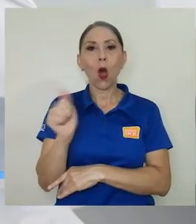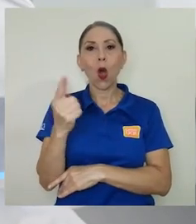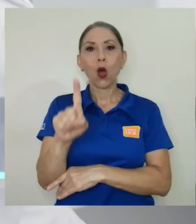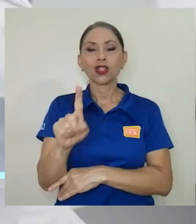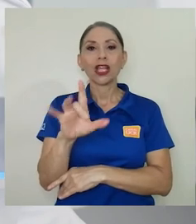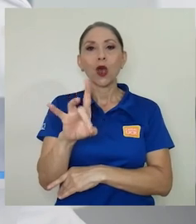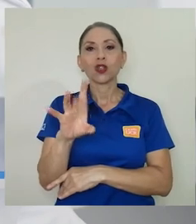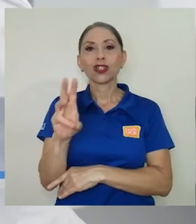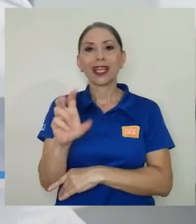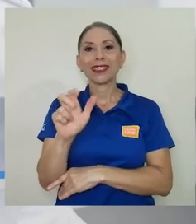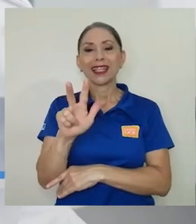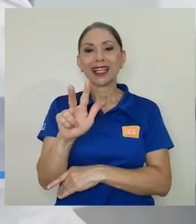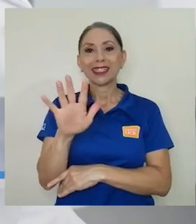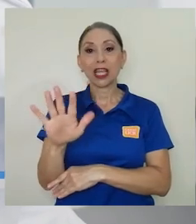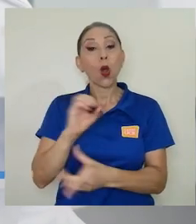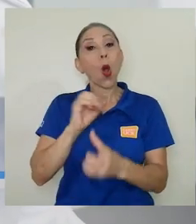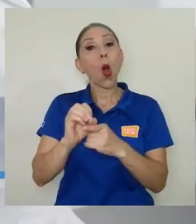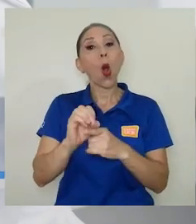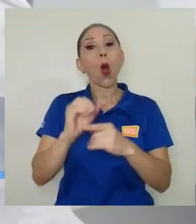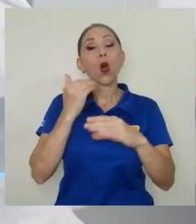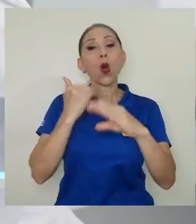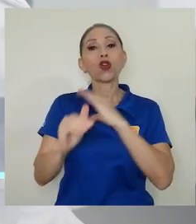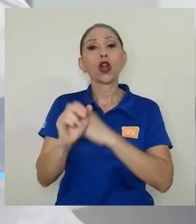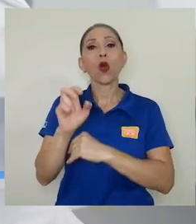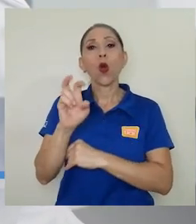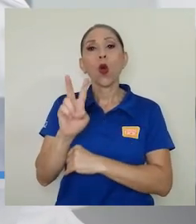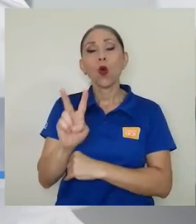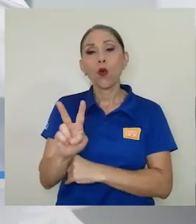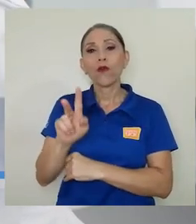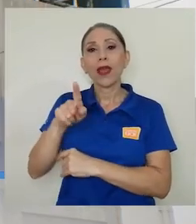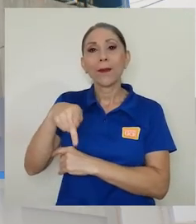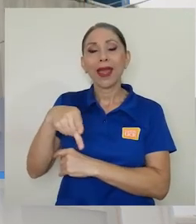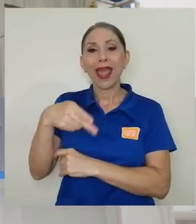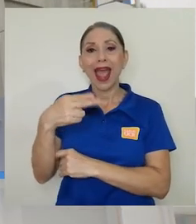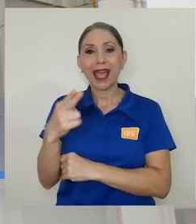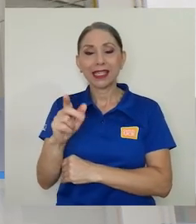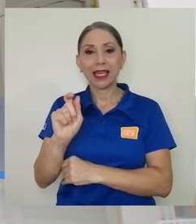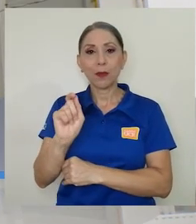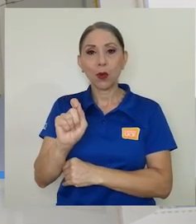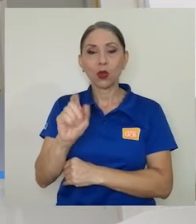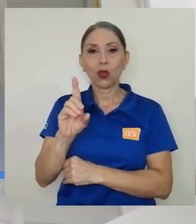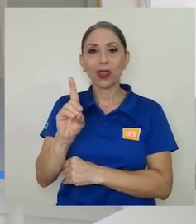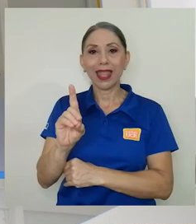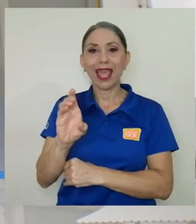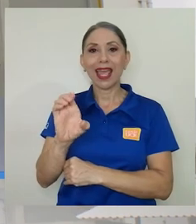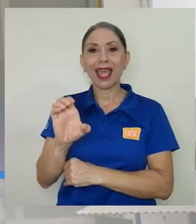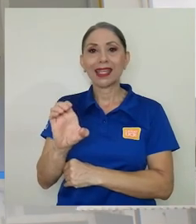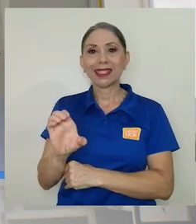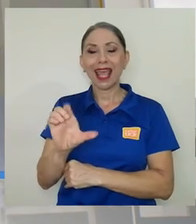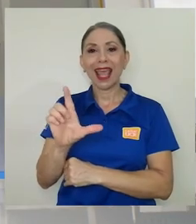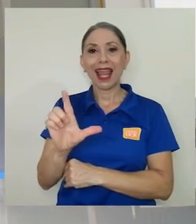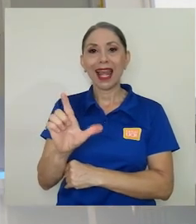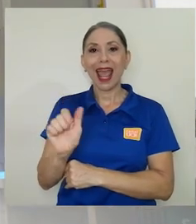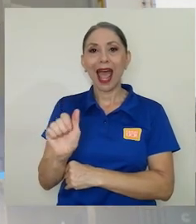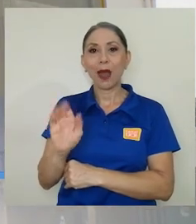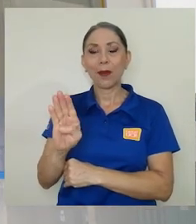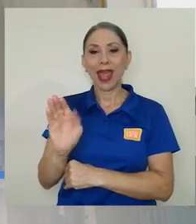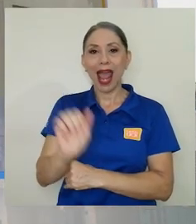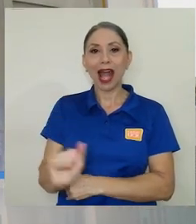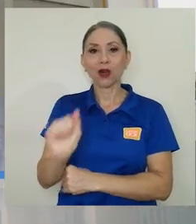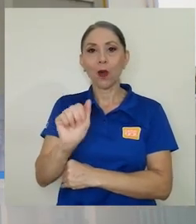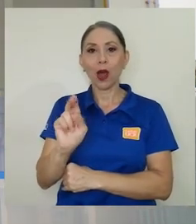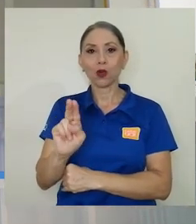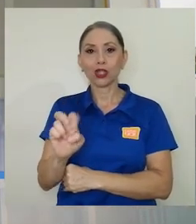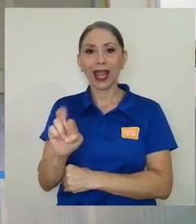-8635 o escribir un correo a la dirección vph.dclav.ucr